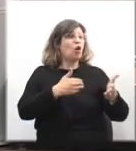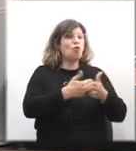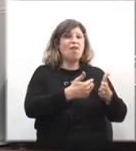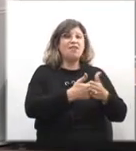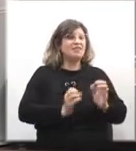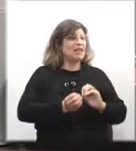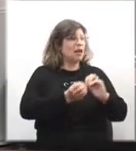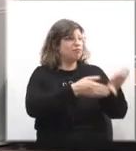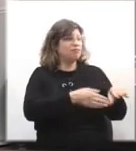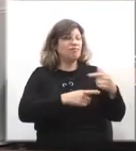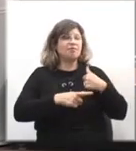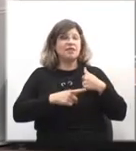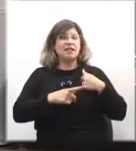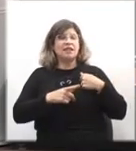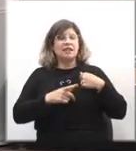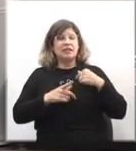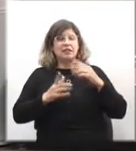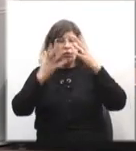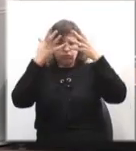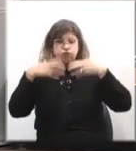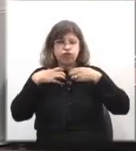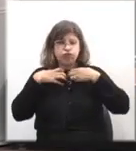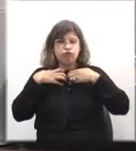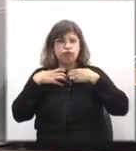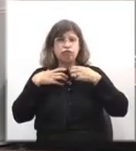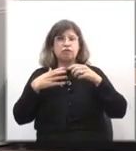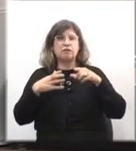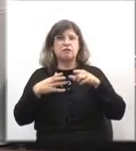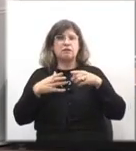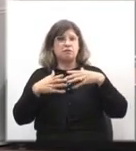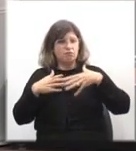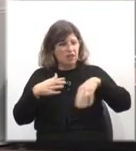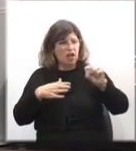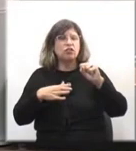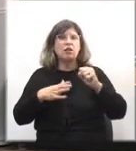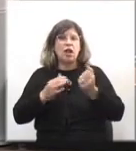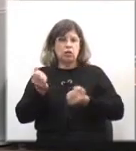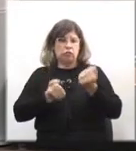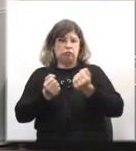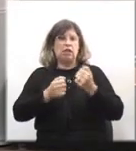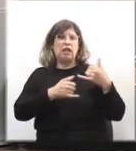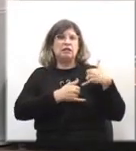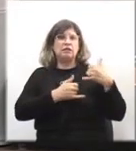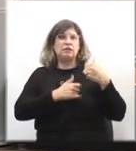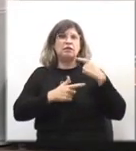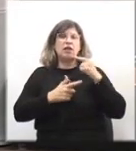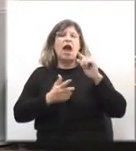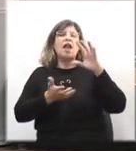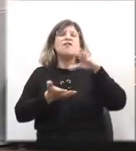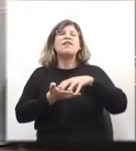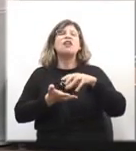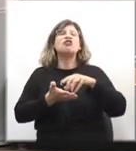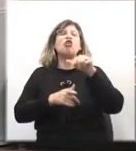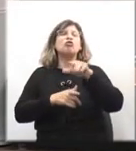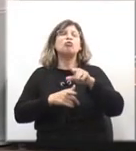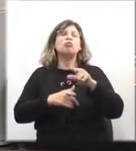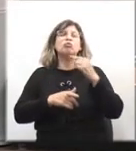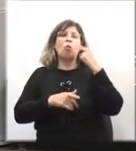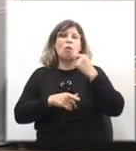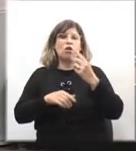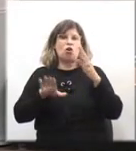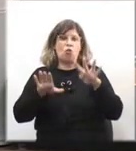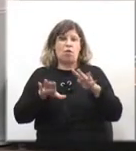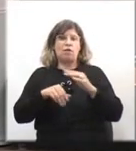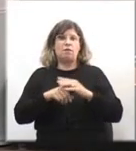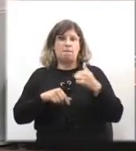Se los llevaron encapuchados en un vehículo militar al batallón número 9. Mi madre